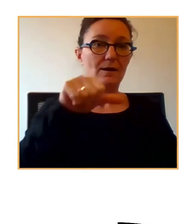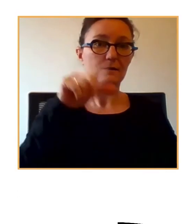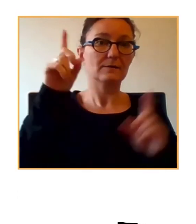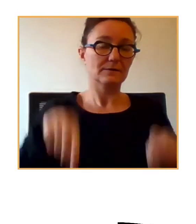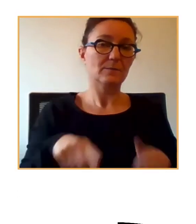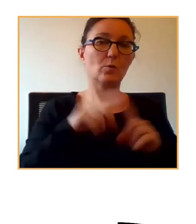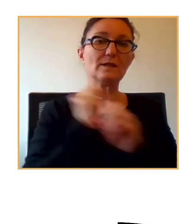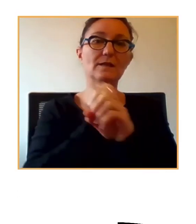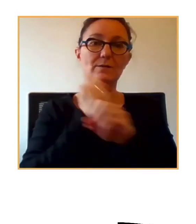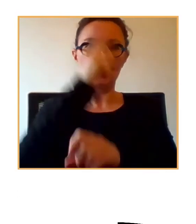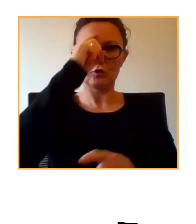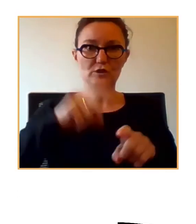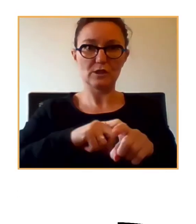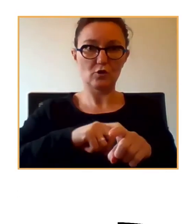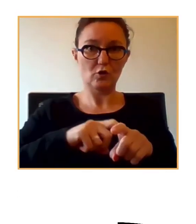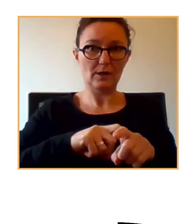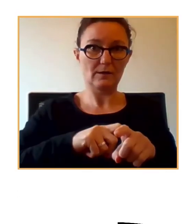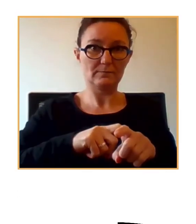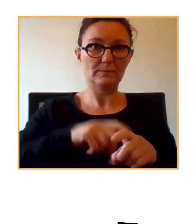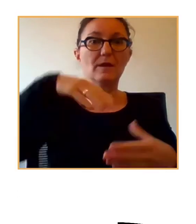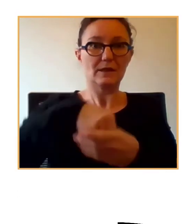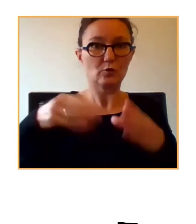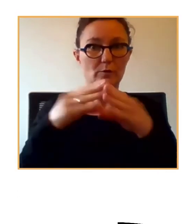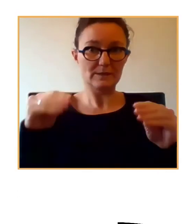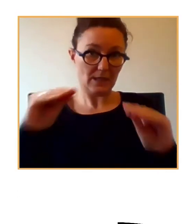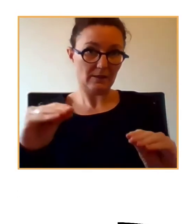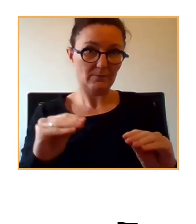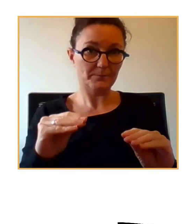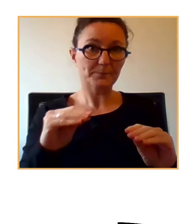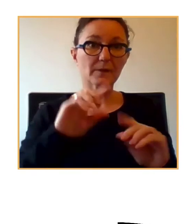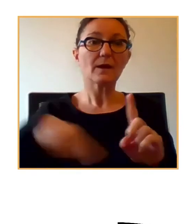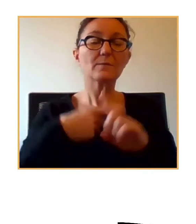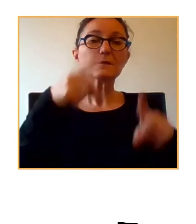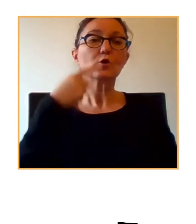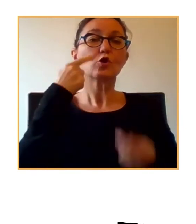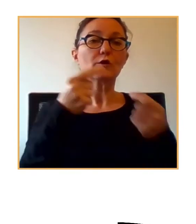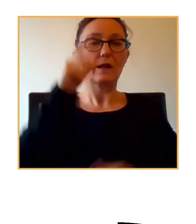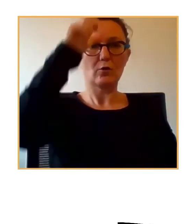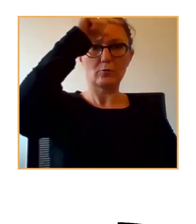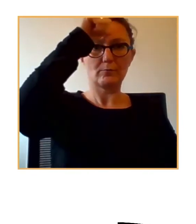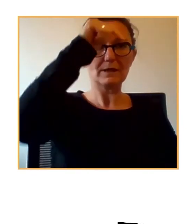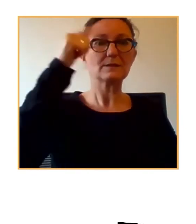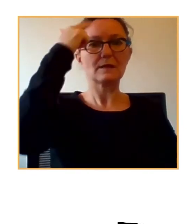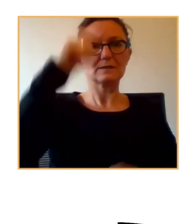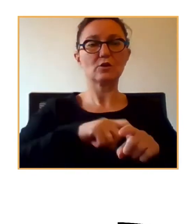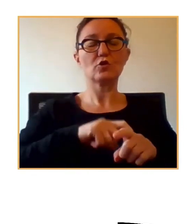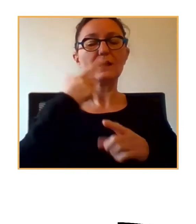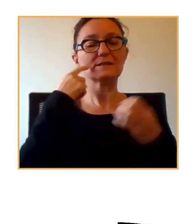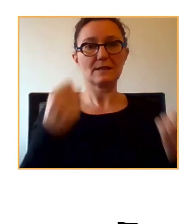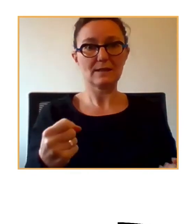Psicológica en la Universidad de Jaén, en su universidad. Además es coordinador del Máster de Psicología Sanitaria,